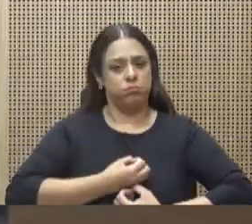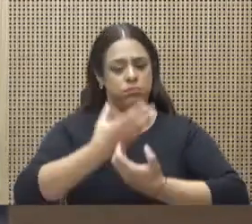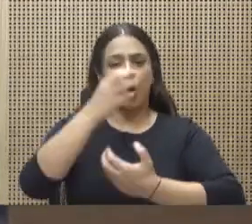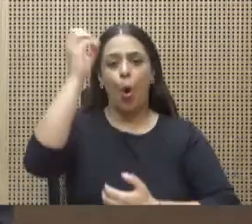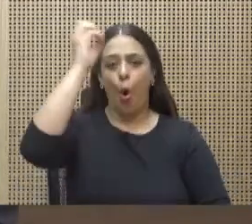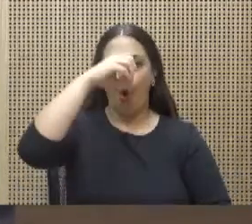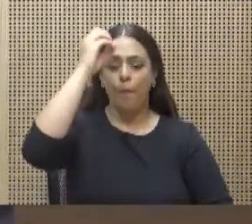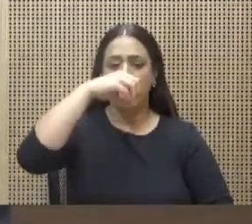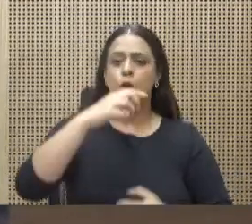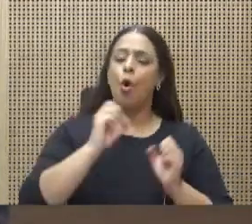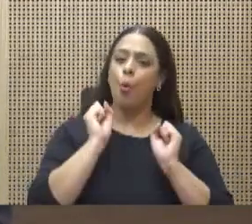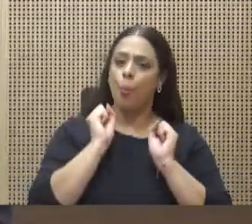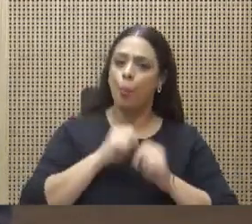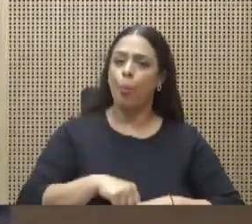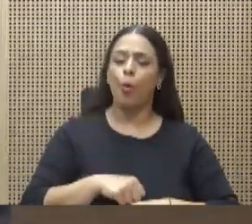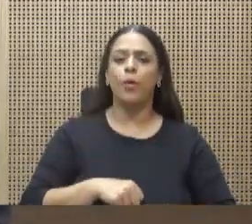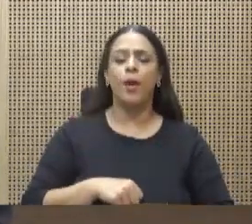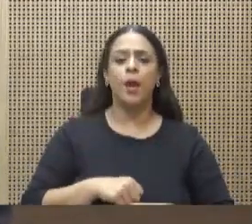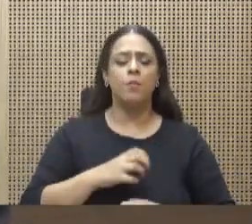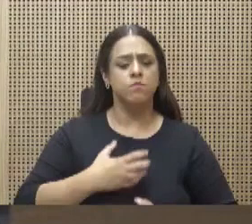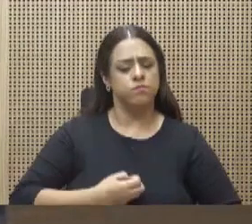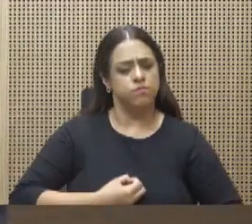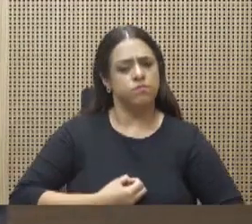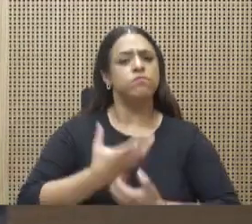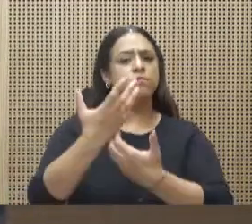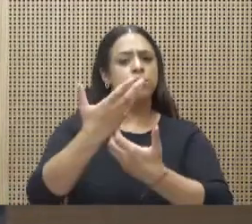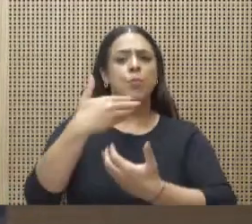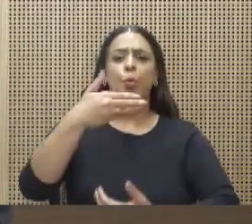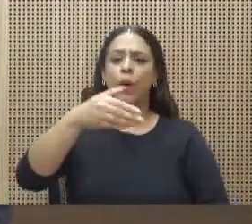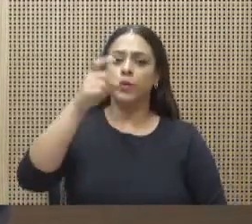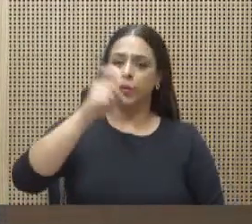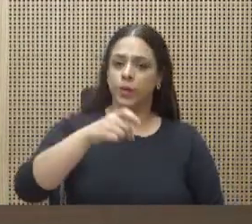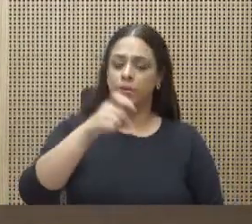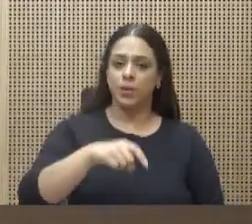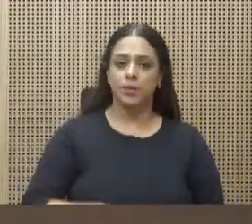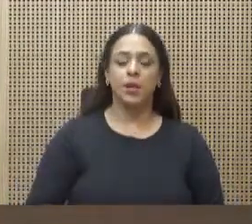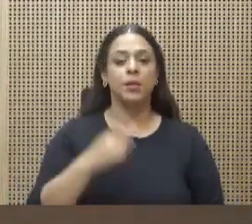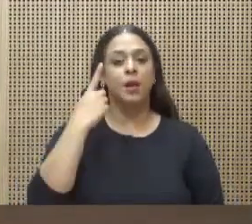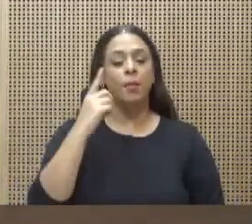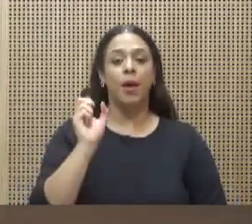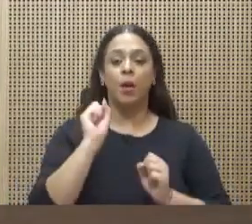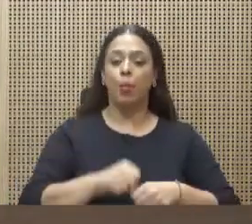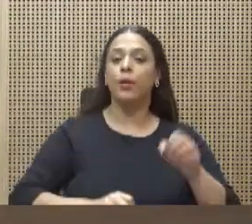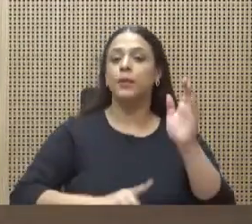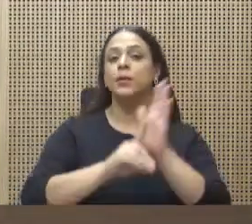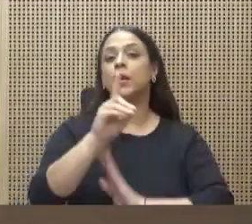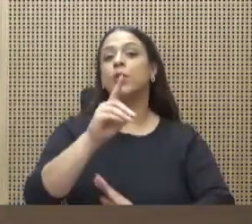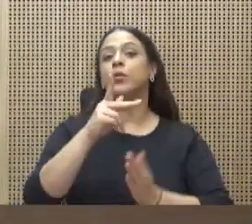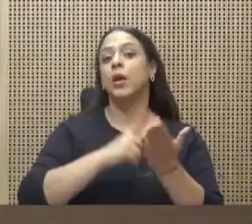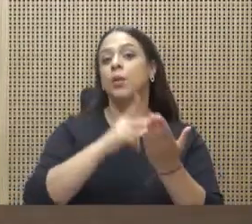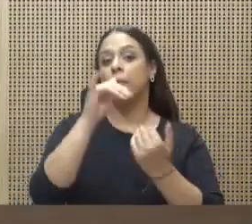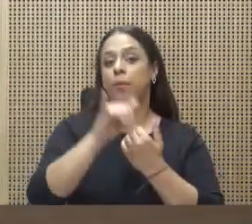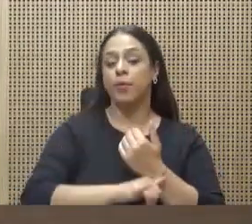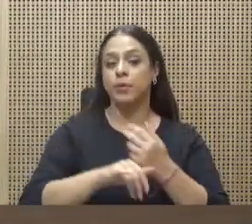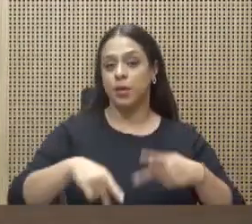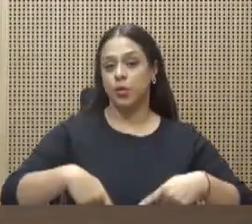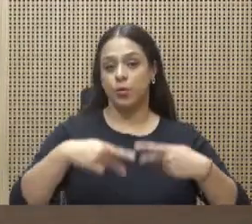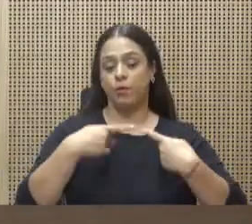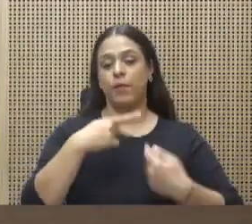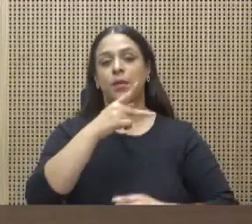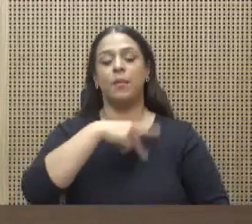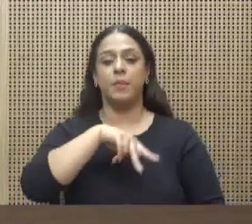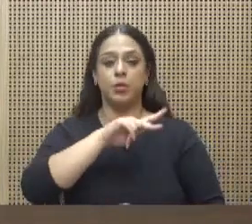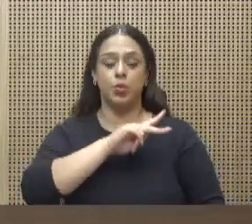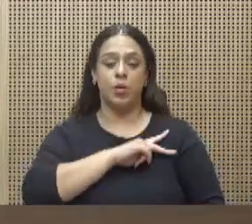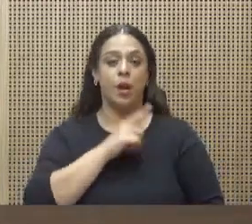así sea necesario. Para desarrollar nuestro proyecto de vida personal de la manera que cada quien escoja para ser feliz.